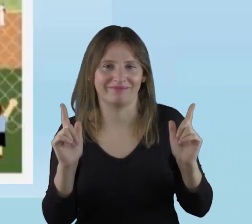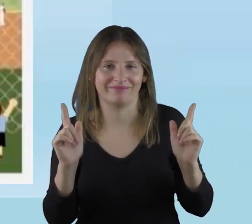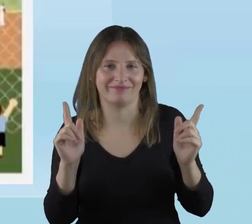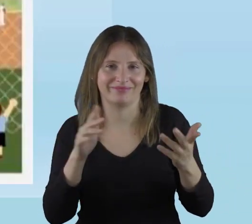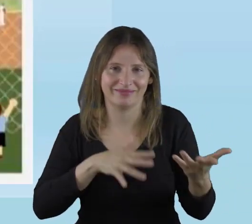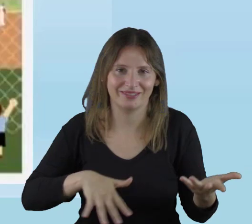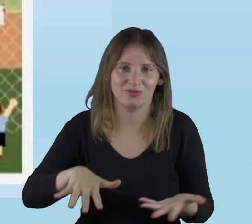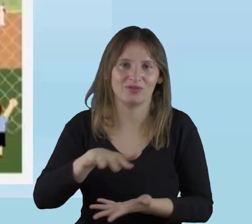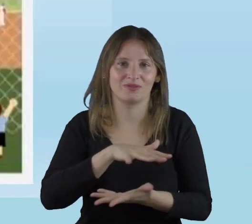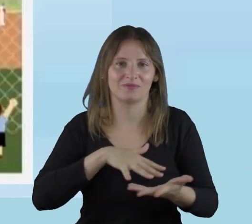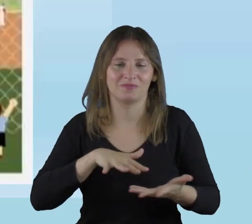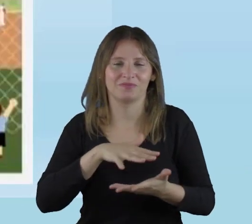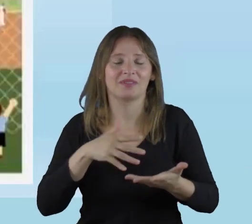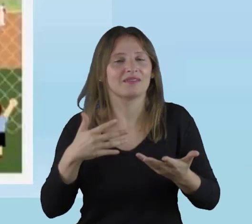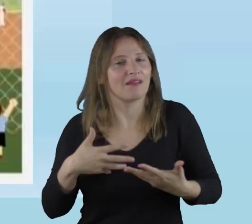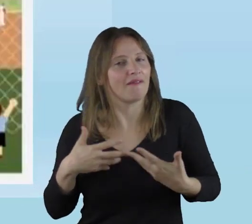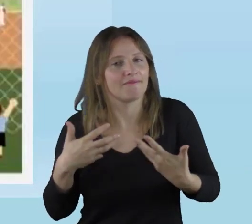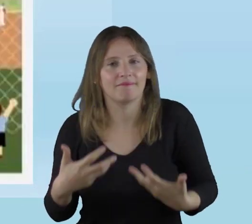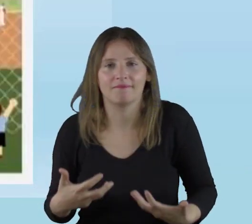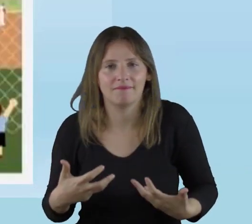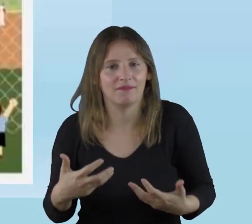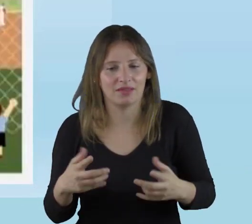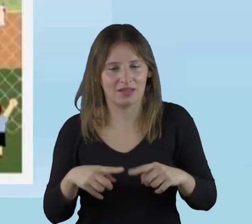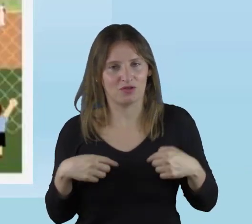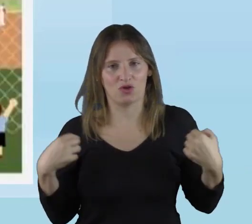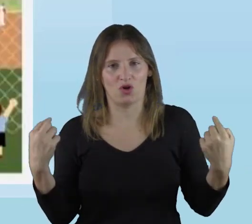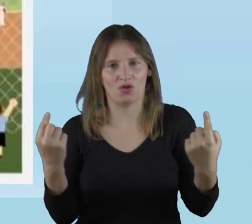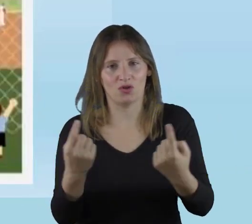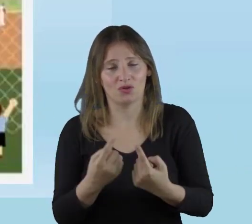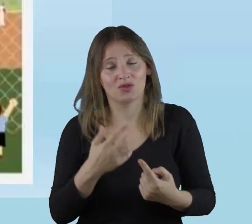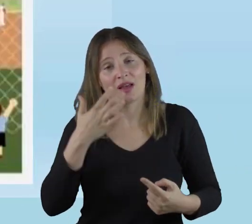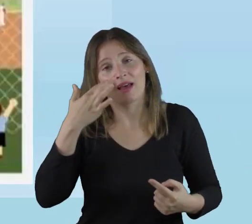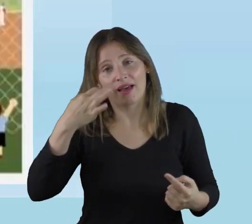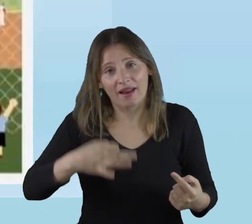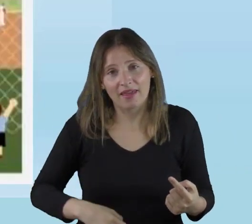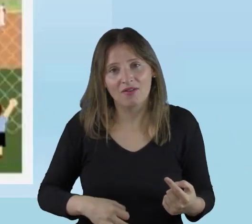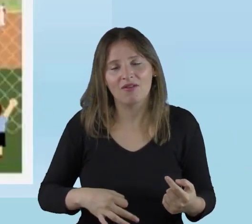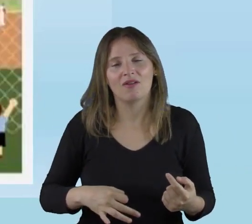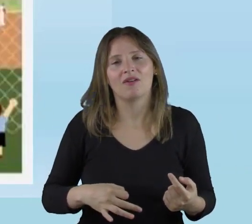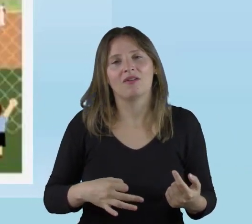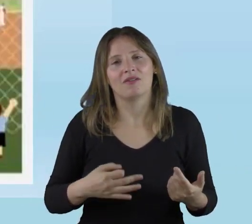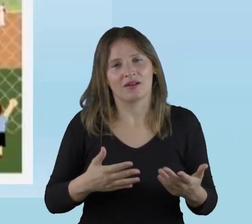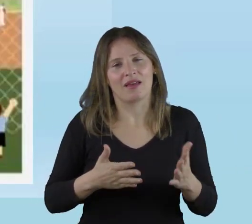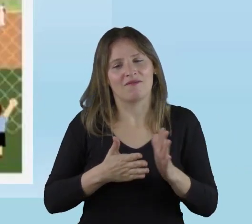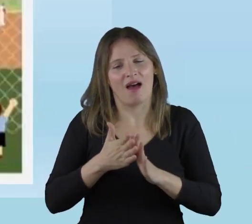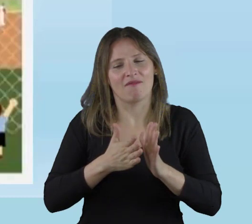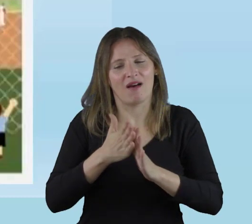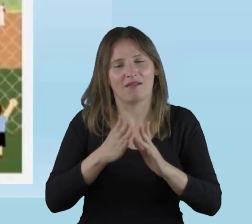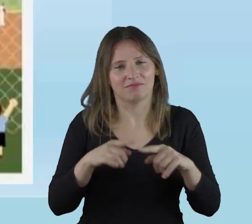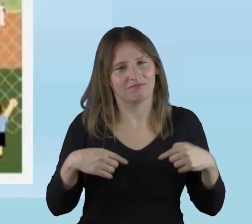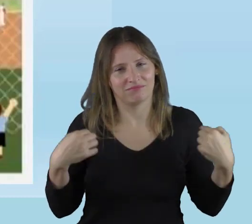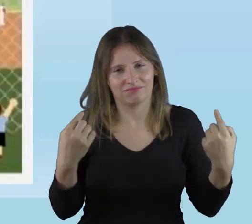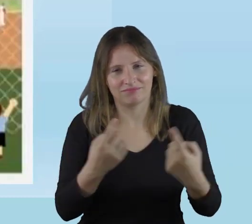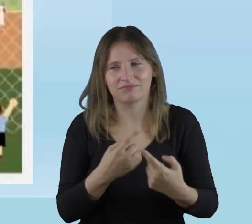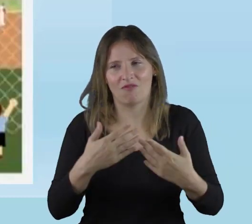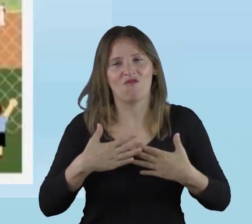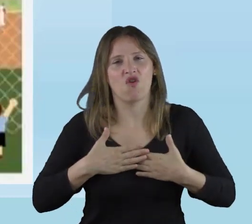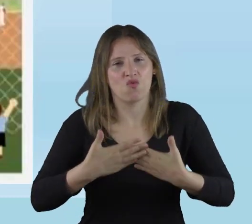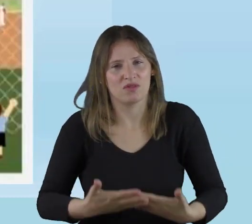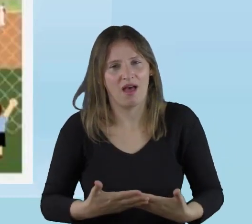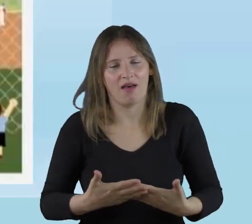puedan disfrutar del escenario ese ese el deseo de todos y creo que